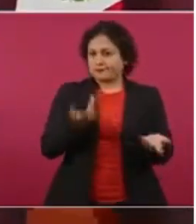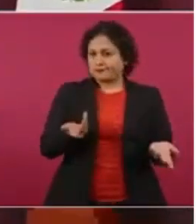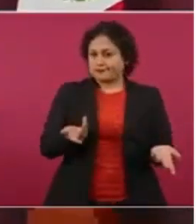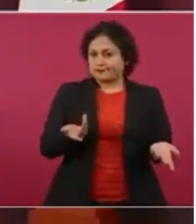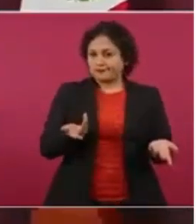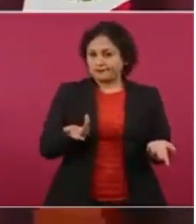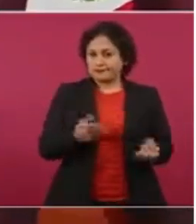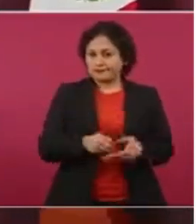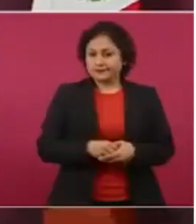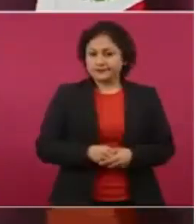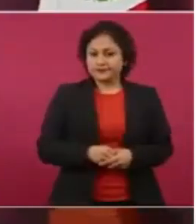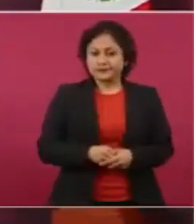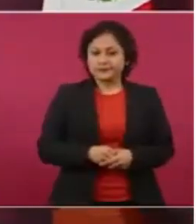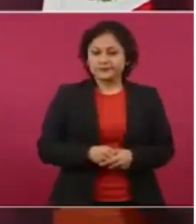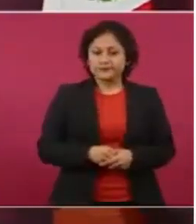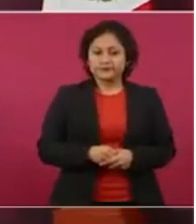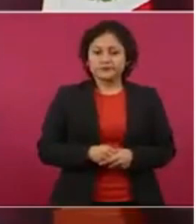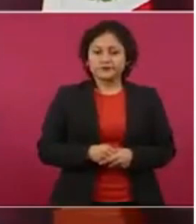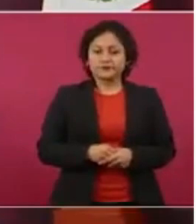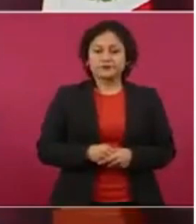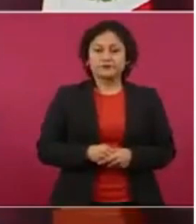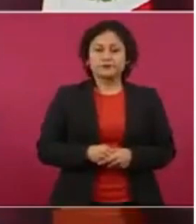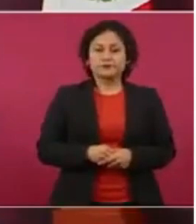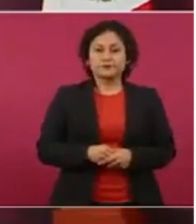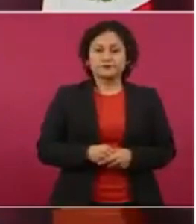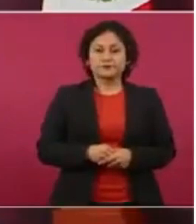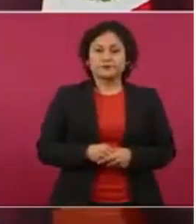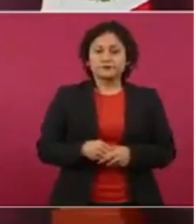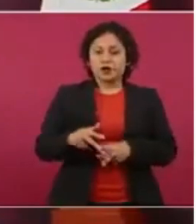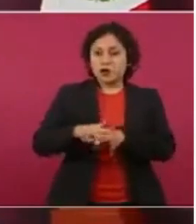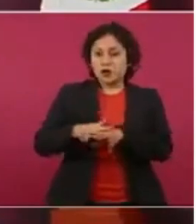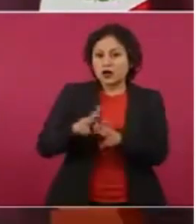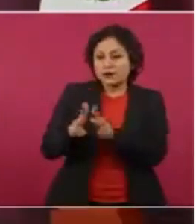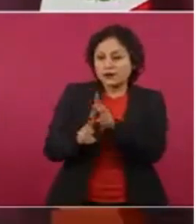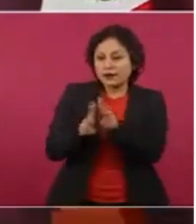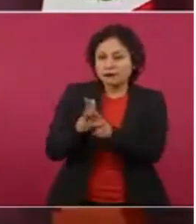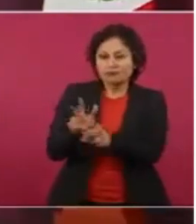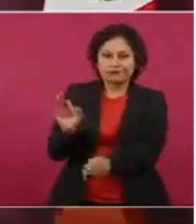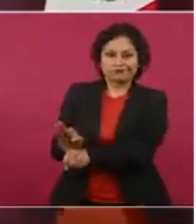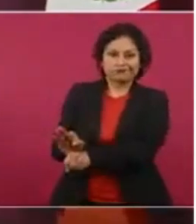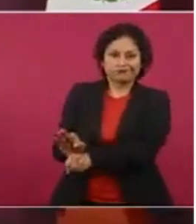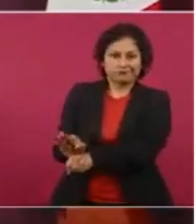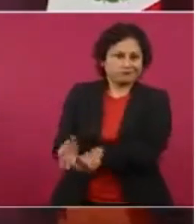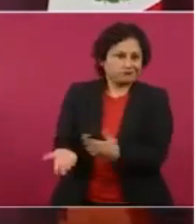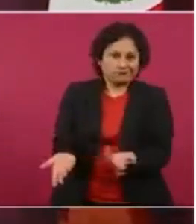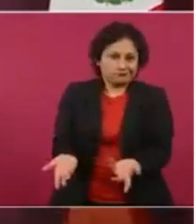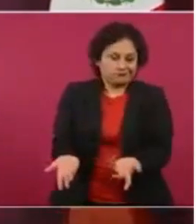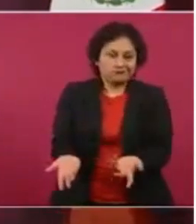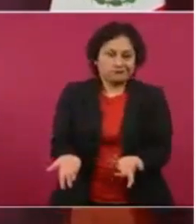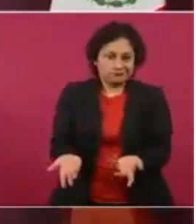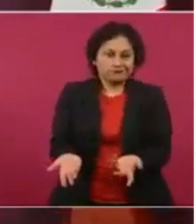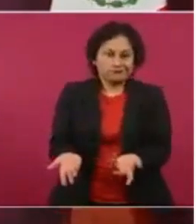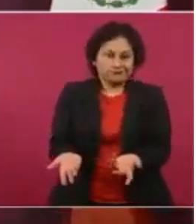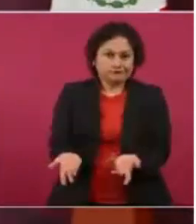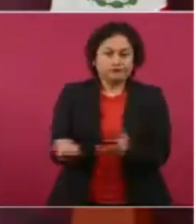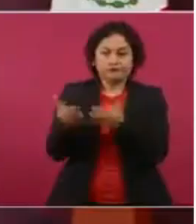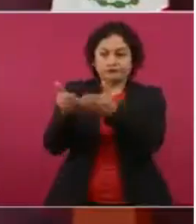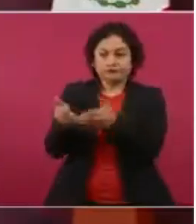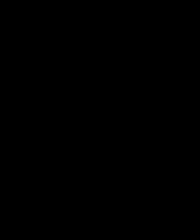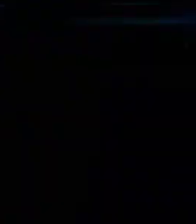los trenes y los puertos?